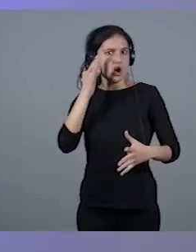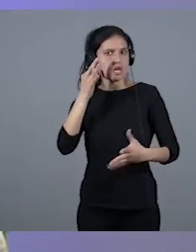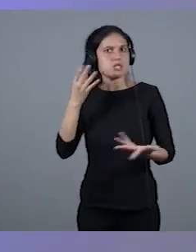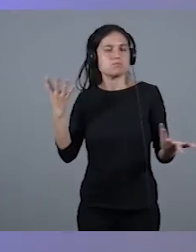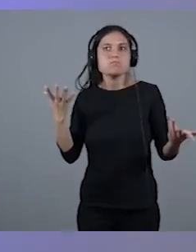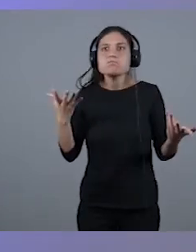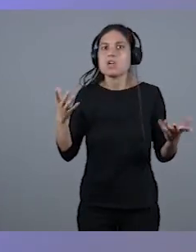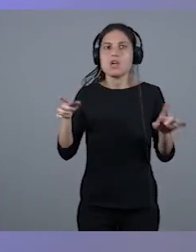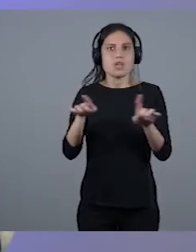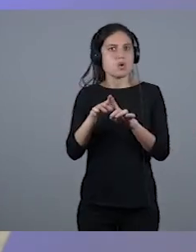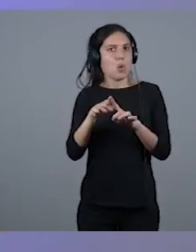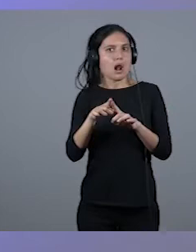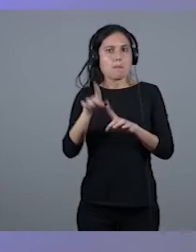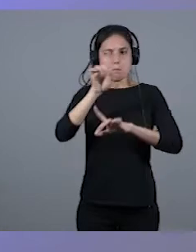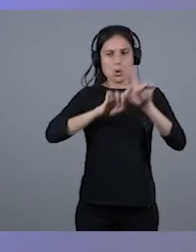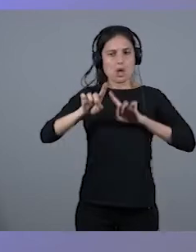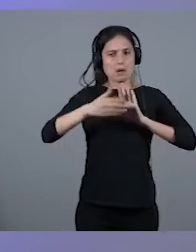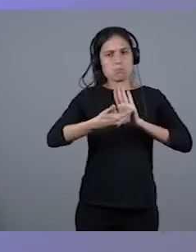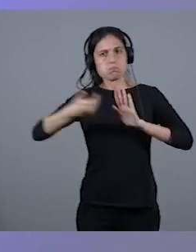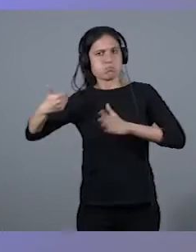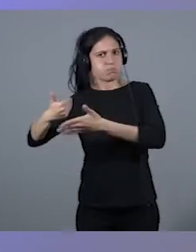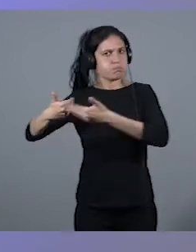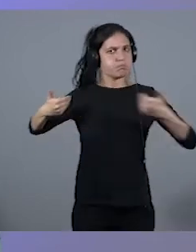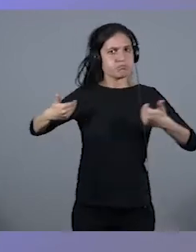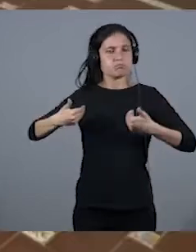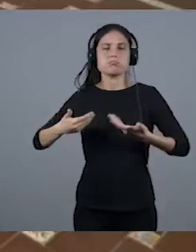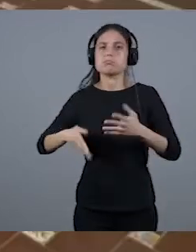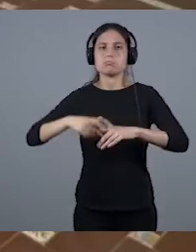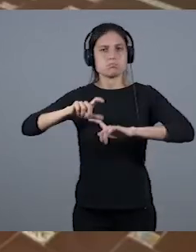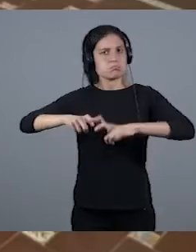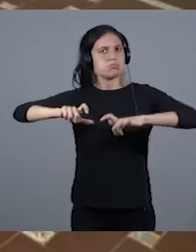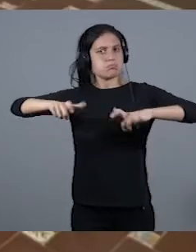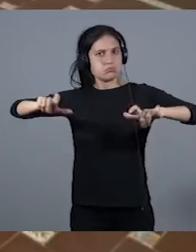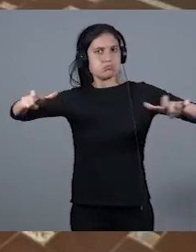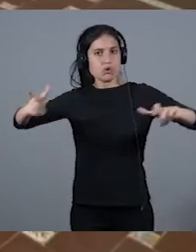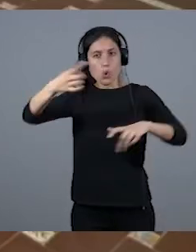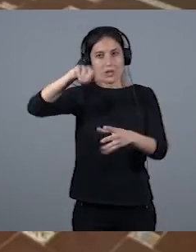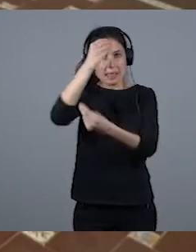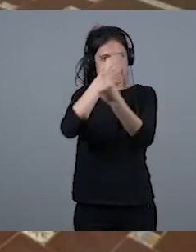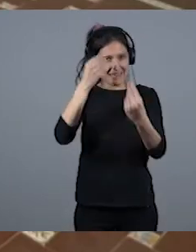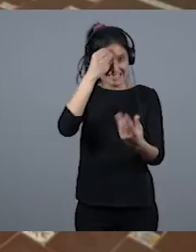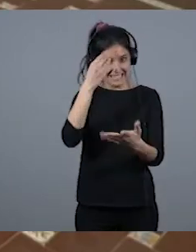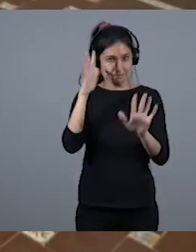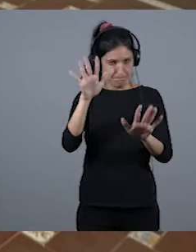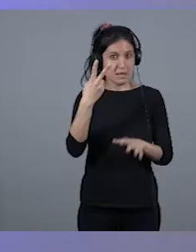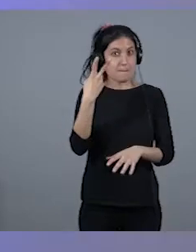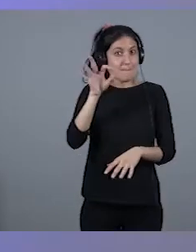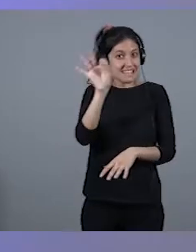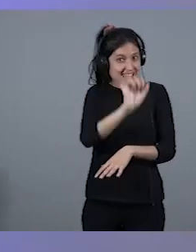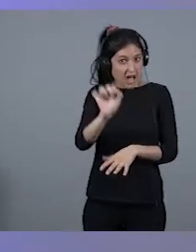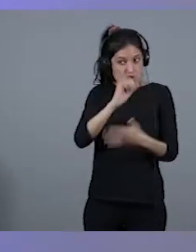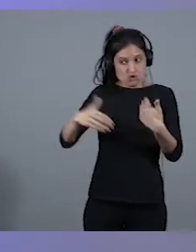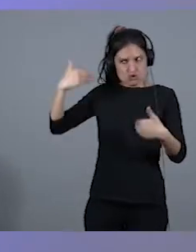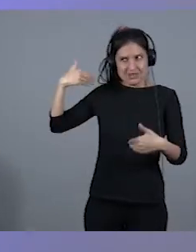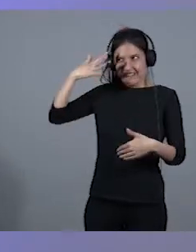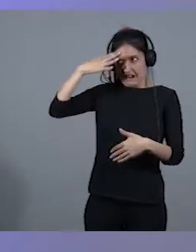digo, los complejos de encima. Y bueno, ustedes solamente piensen en un detalle. Hace 20 años, y creo que